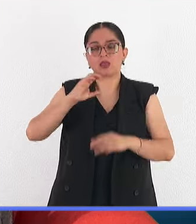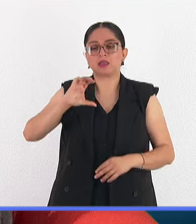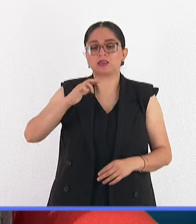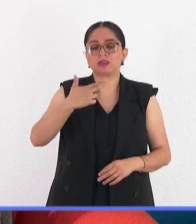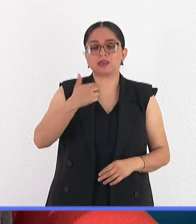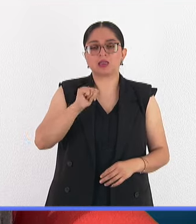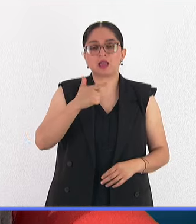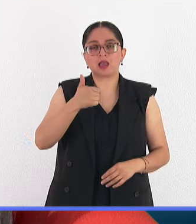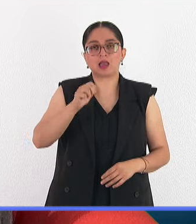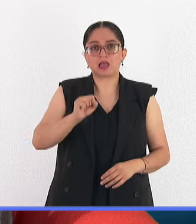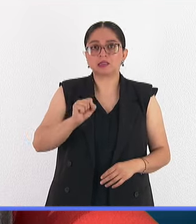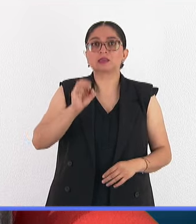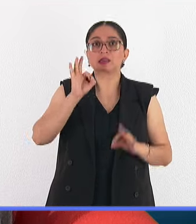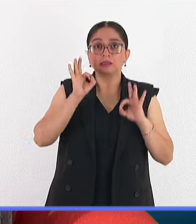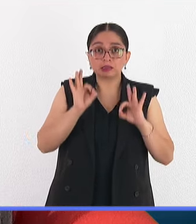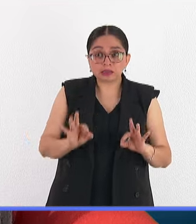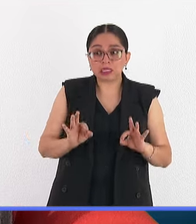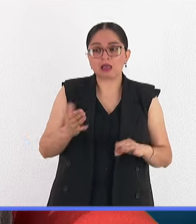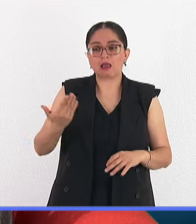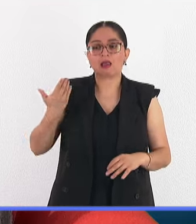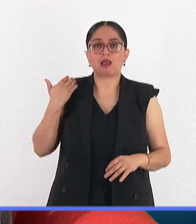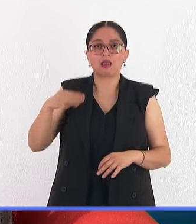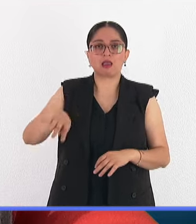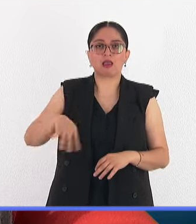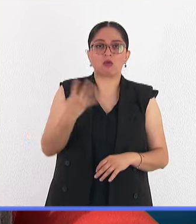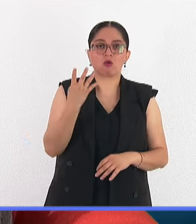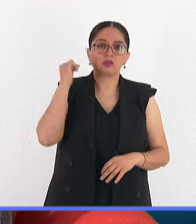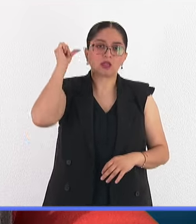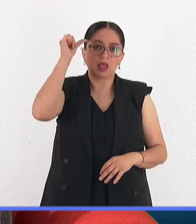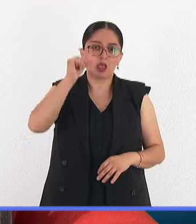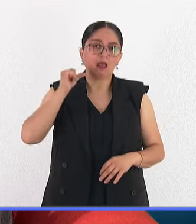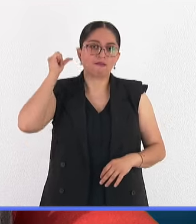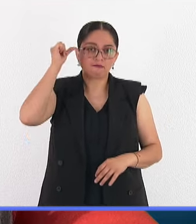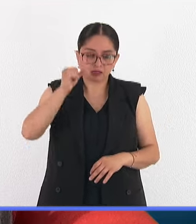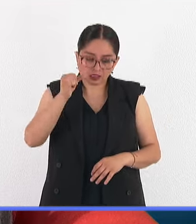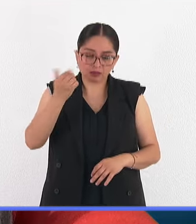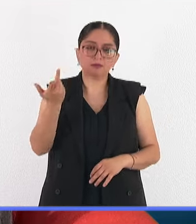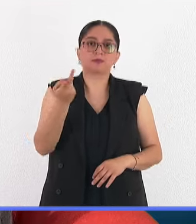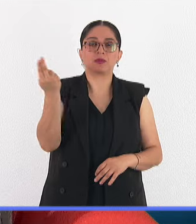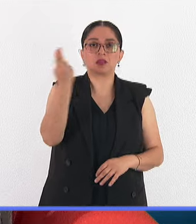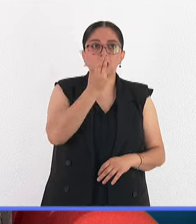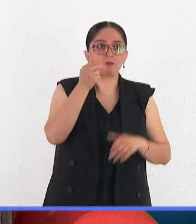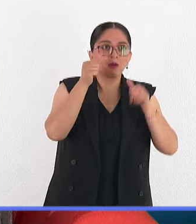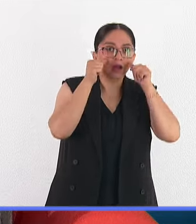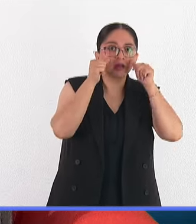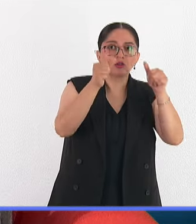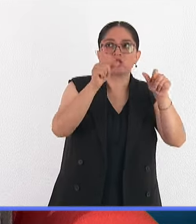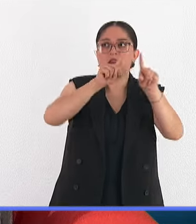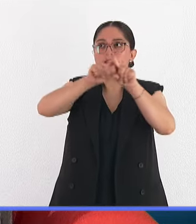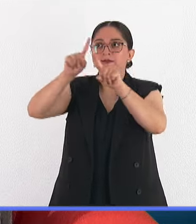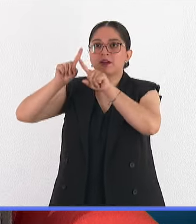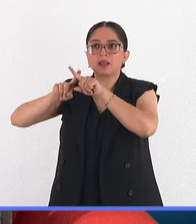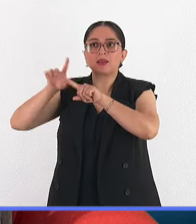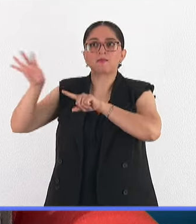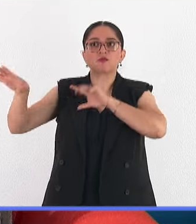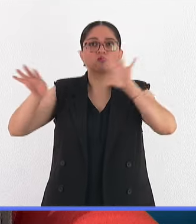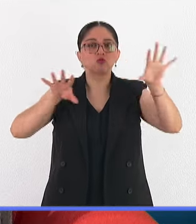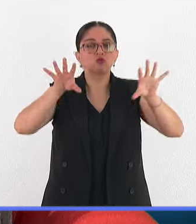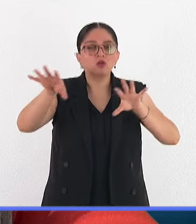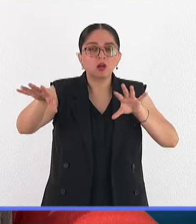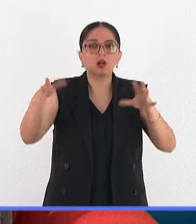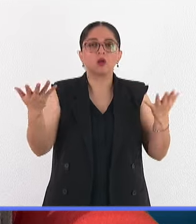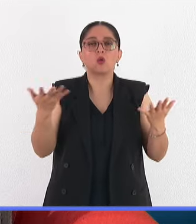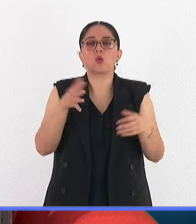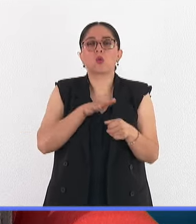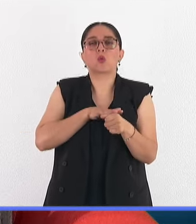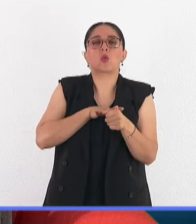el 14 de abril, que implica o lo que busca es llamar la atención de los diferentes sectores. ¿Cuáles son los